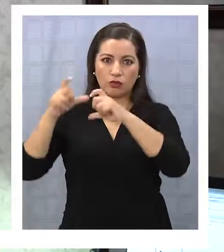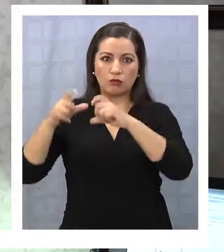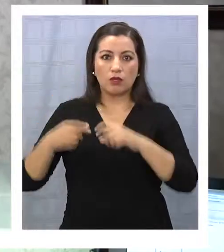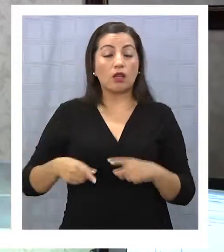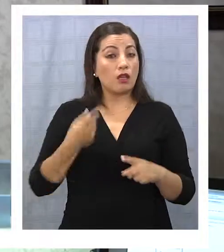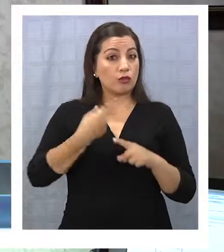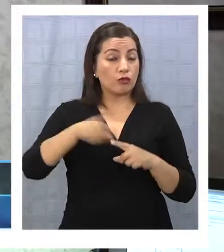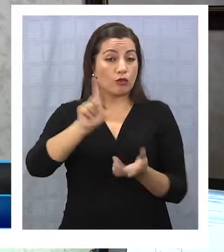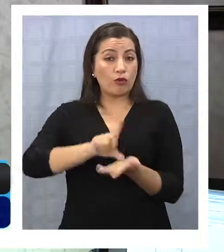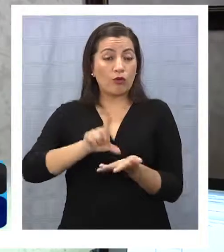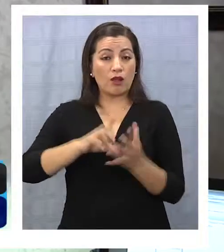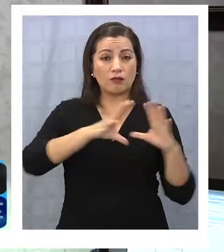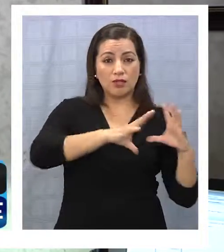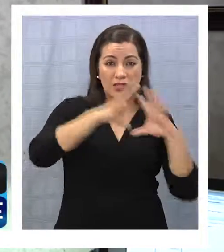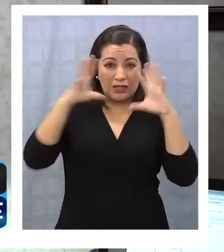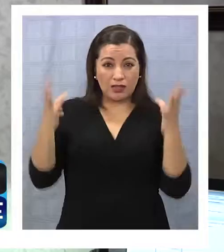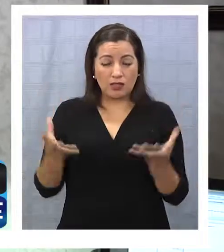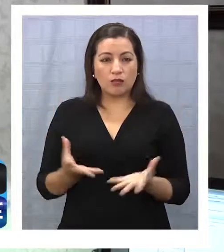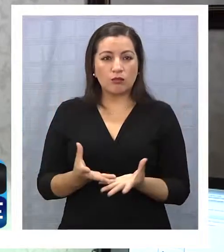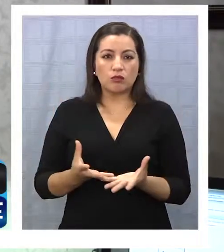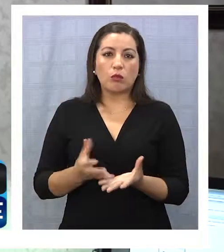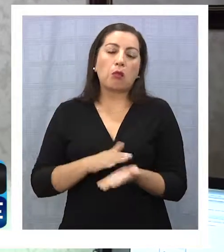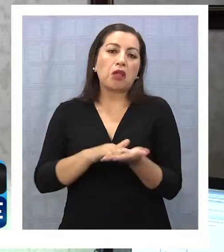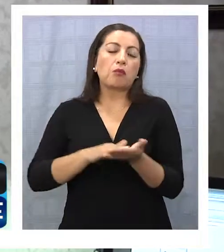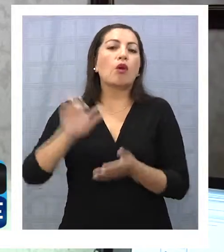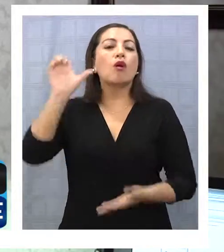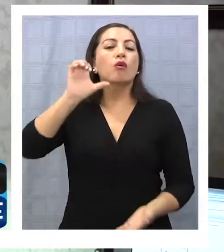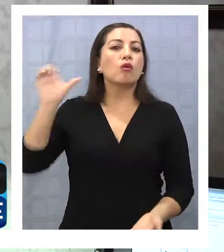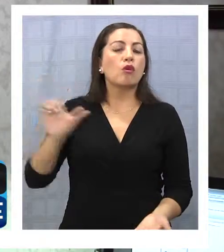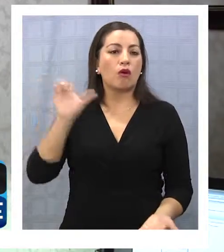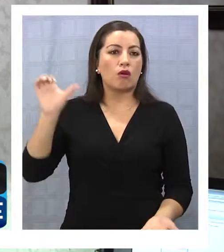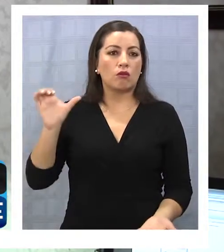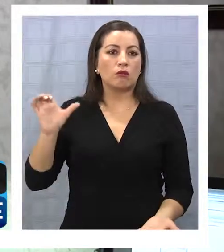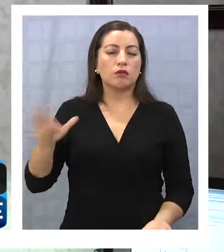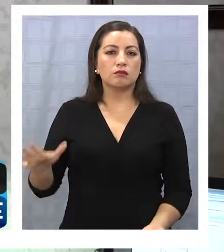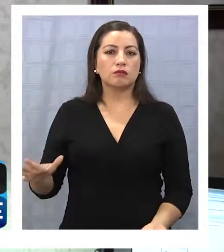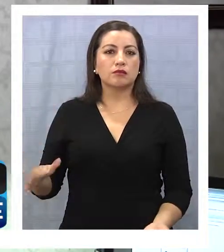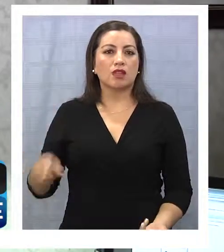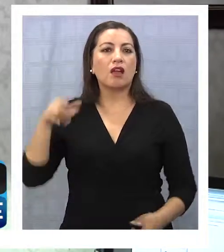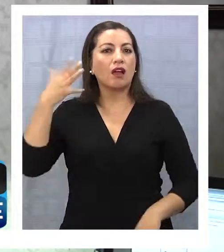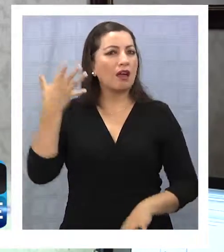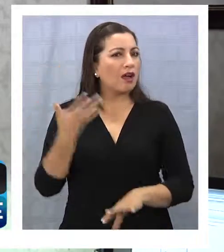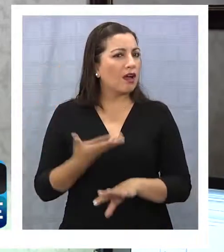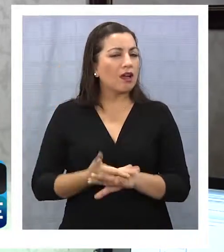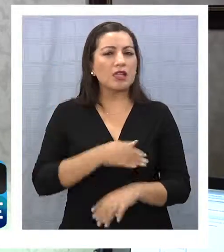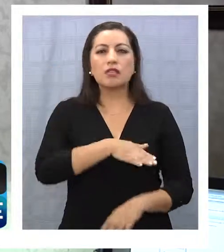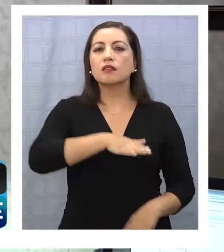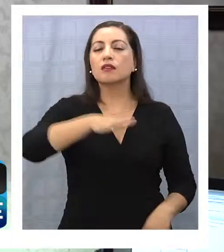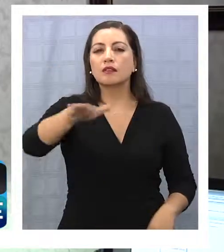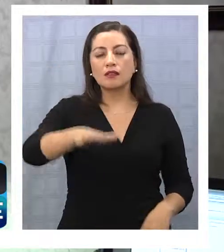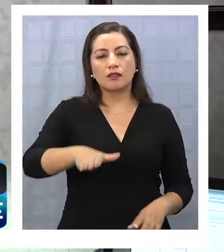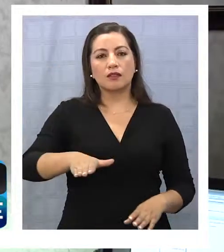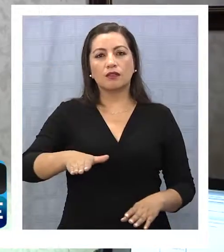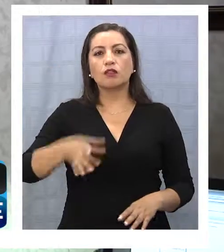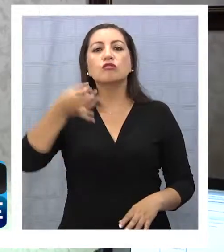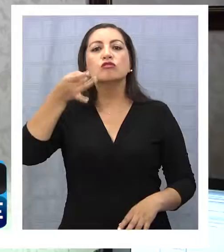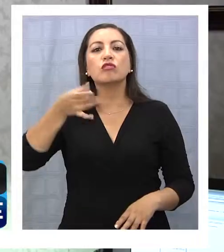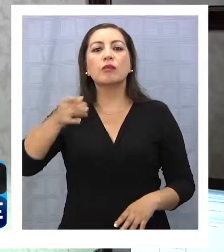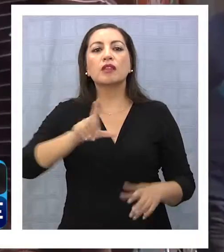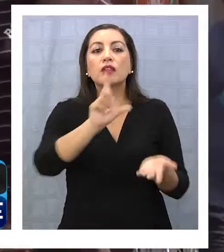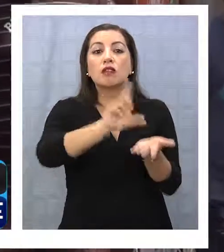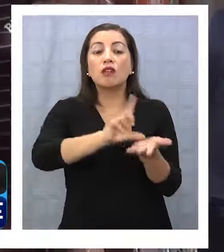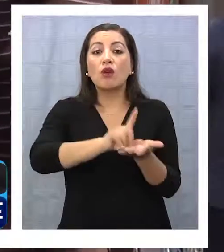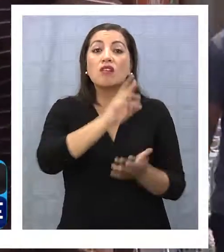especialmente cuando uno va a la zona, parte de Europa, es una costumbre salir, no solamente estar al interior de los